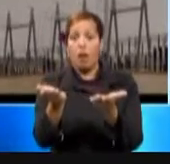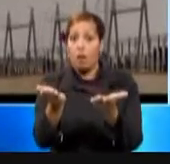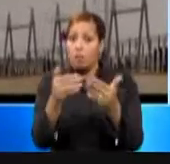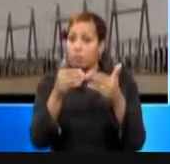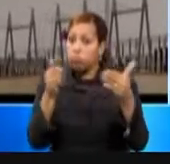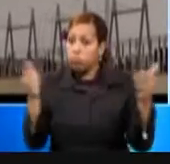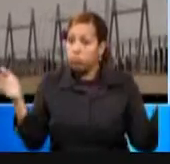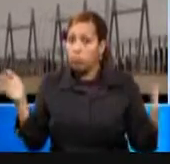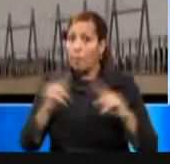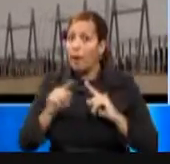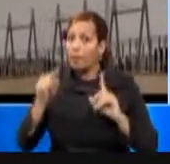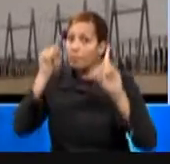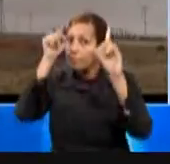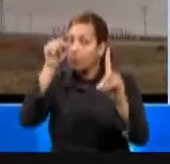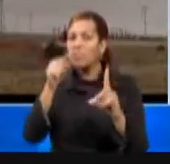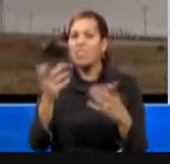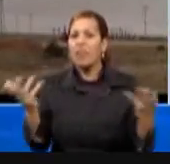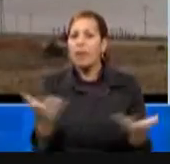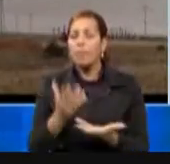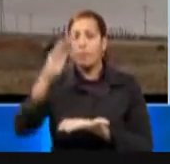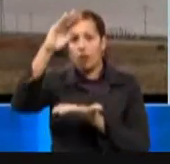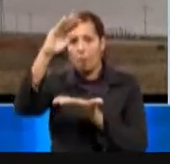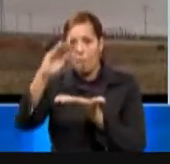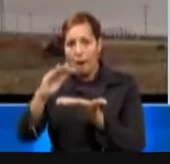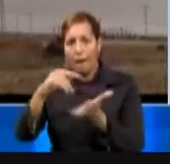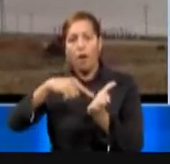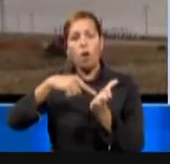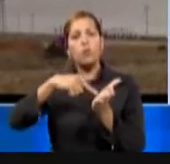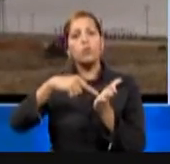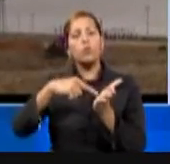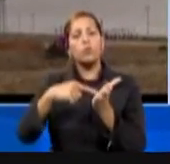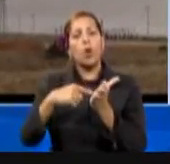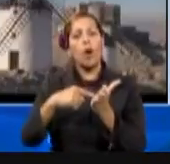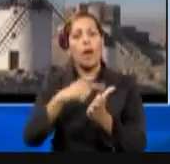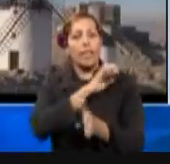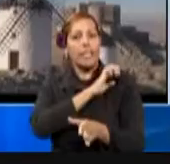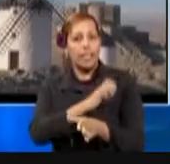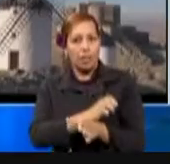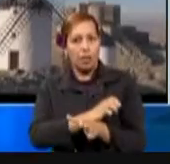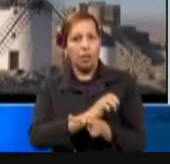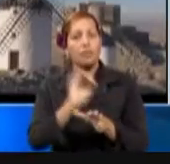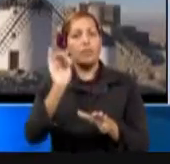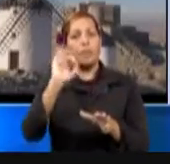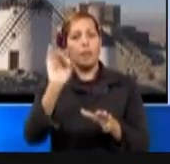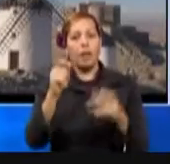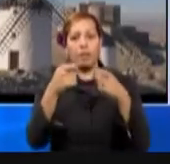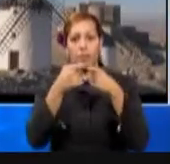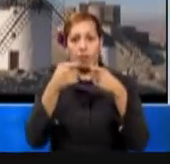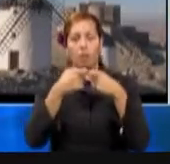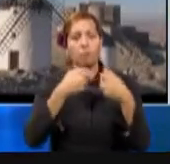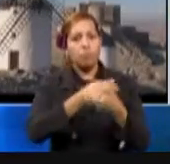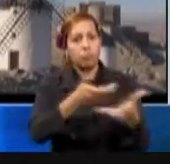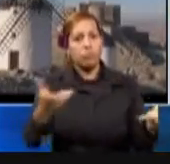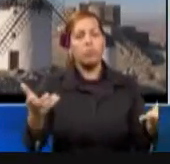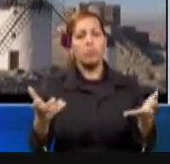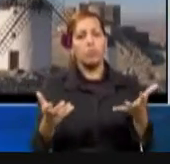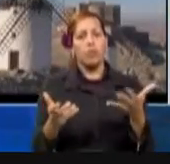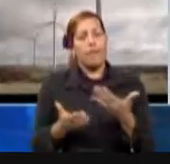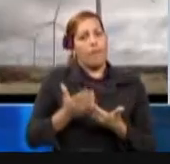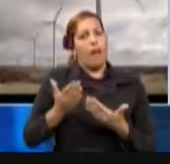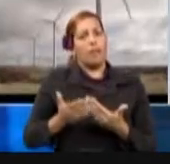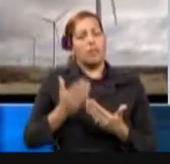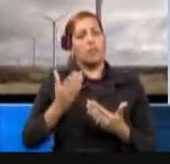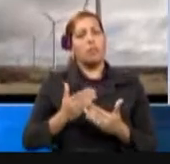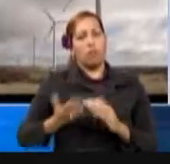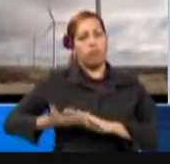un claro objetivo de reducir el costo de la energía y garantizar el suministro de energía eléctrica que sea social y ambientalmente